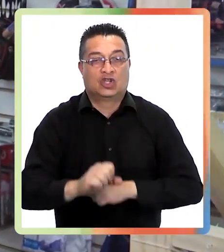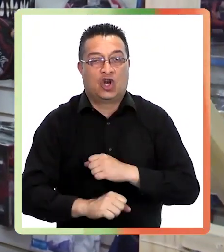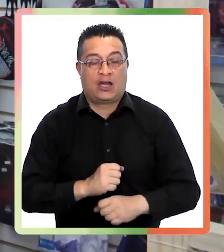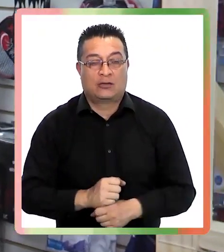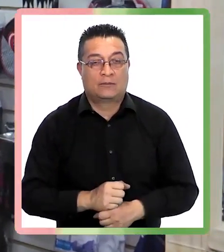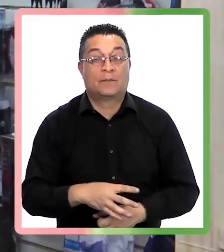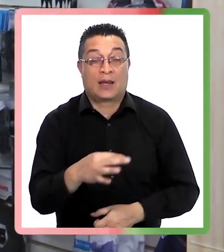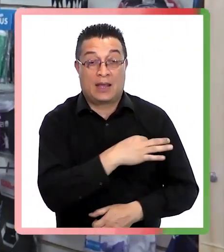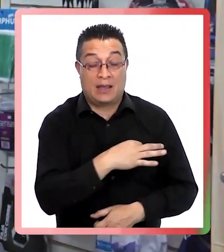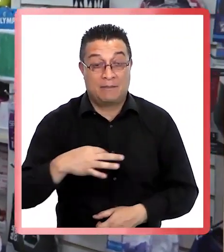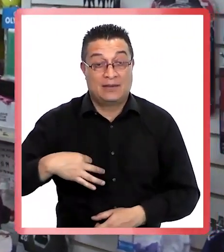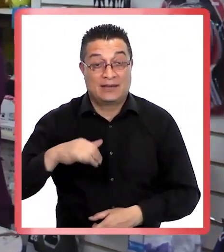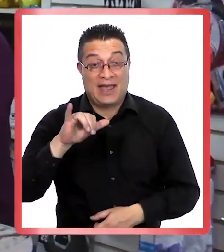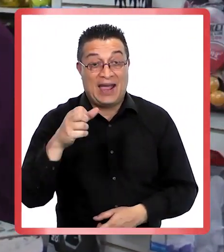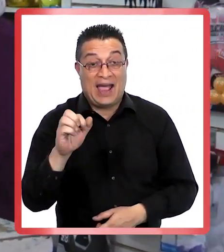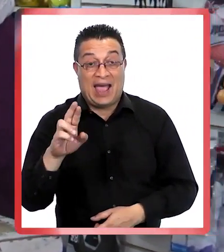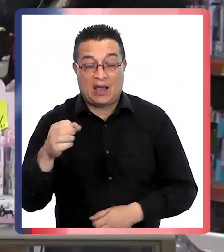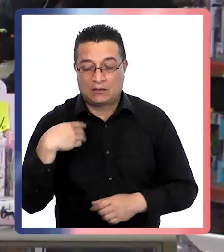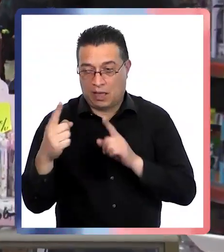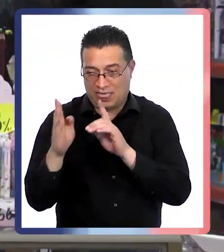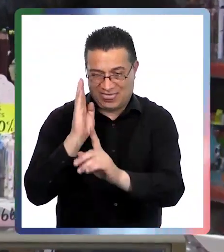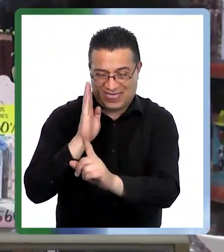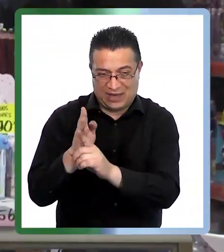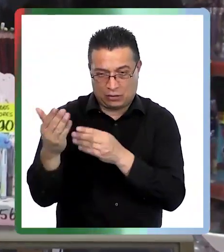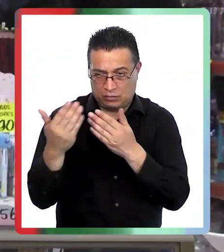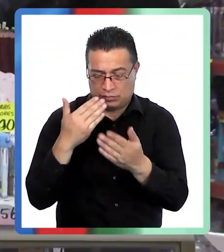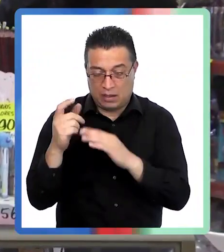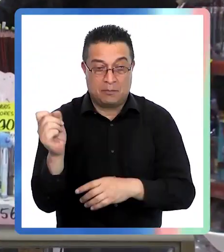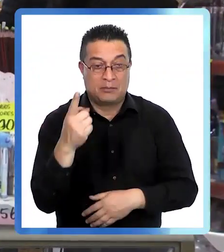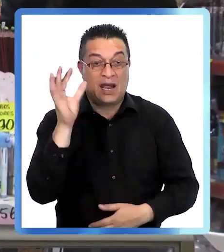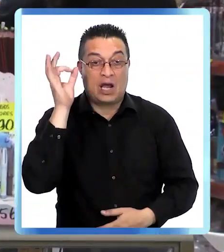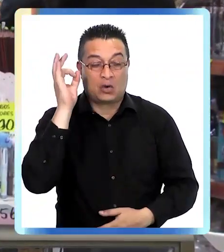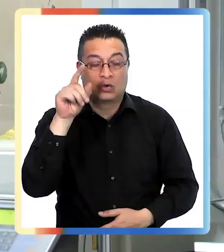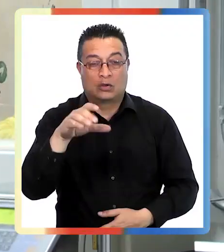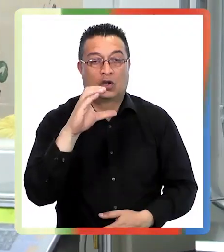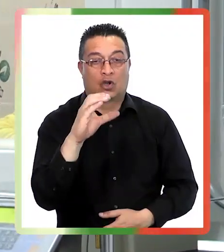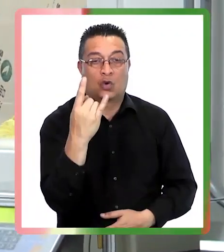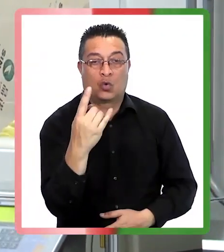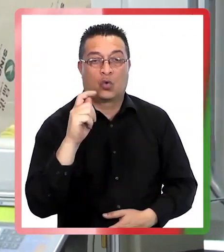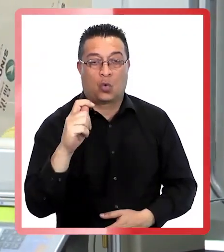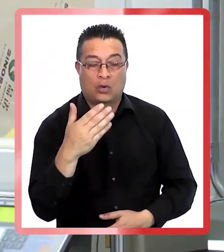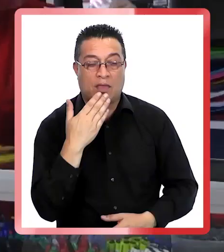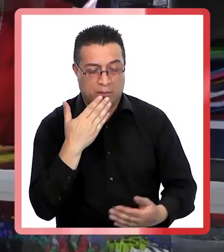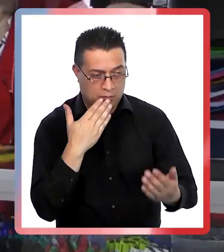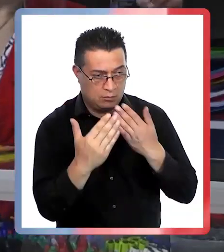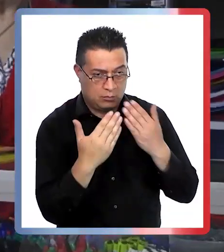nos vinimos directamente de la primera reunión con la Central Unitaria de Trabajadores, en la cual estamos